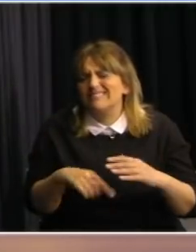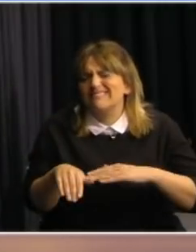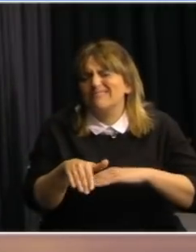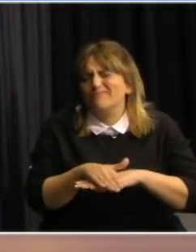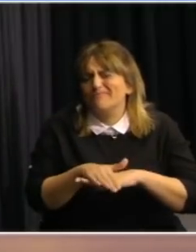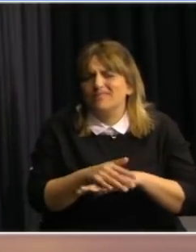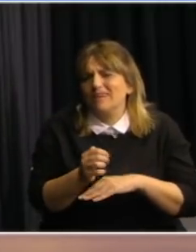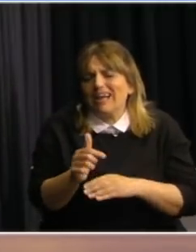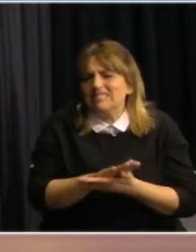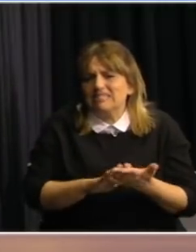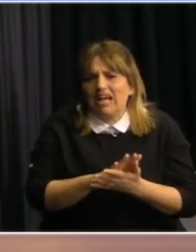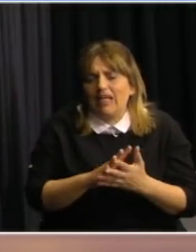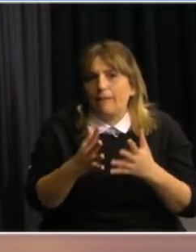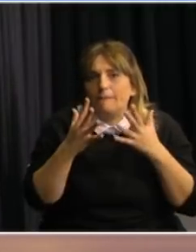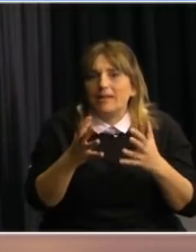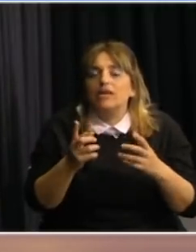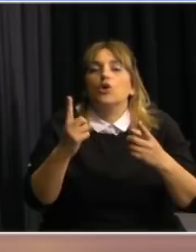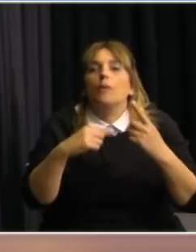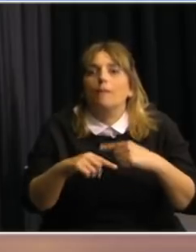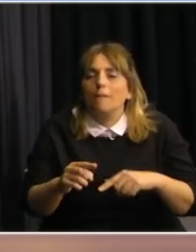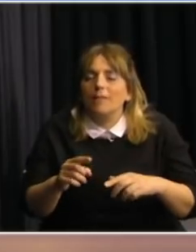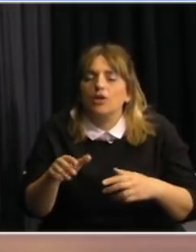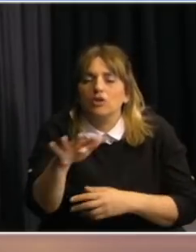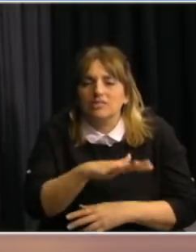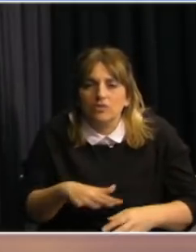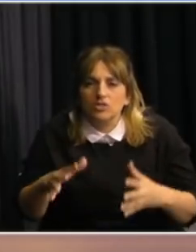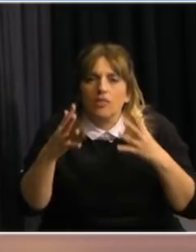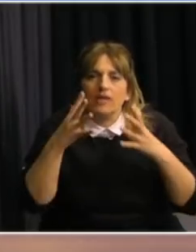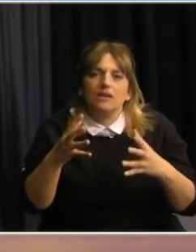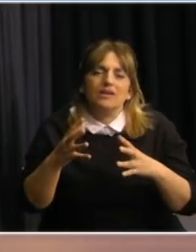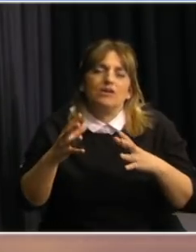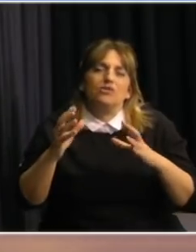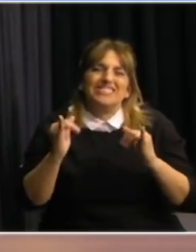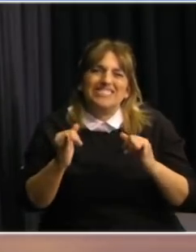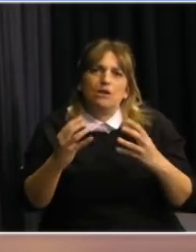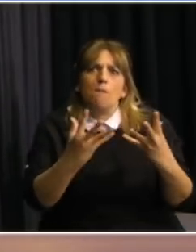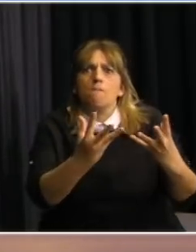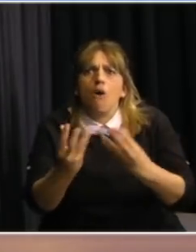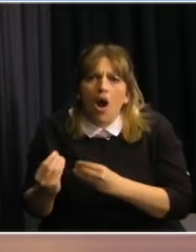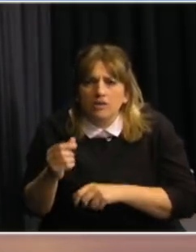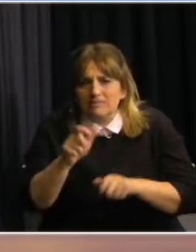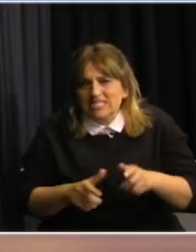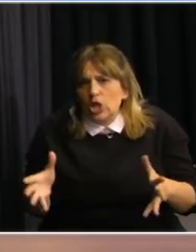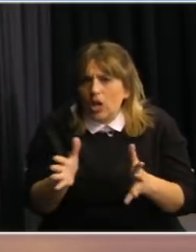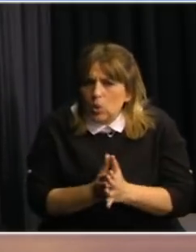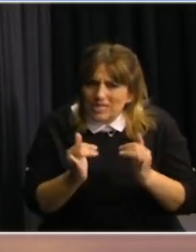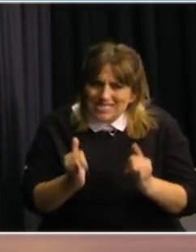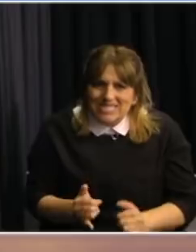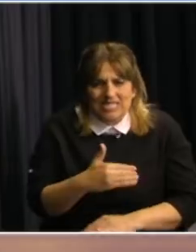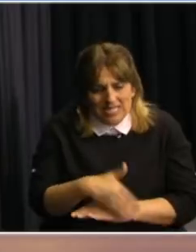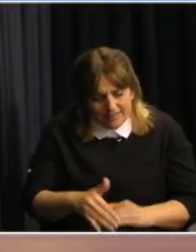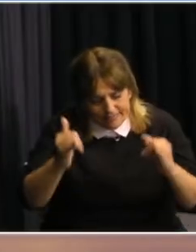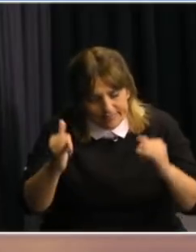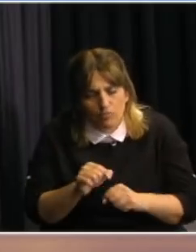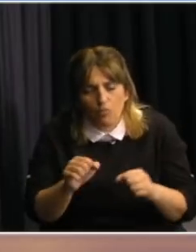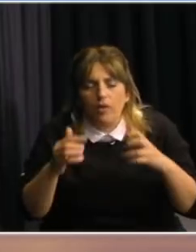lo cual no significa que no haya situaciones de riesgo si se producen aglomeraciones. Pero bueno en ese equilibrio entre